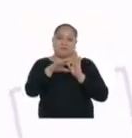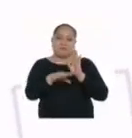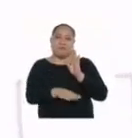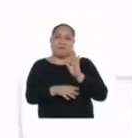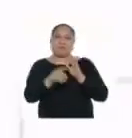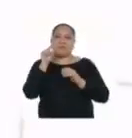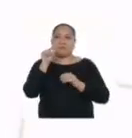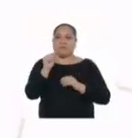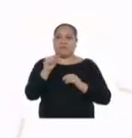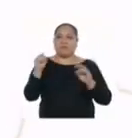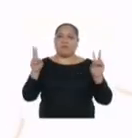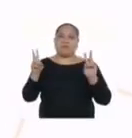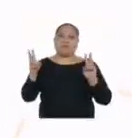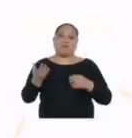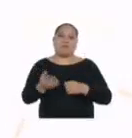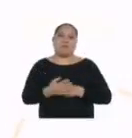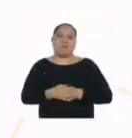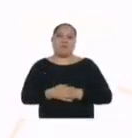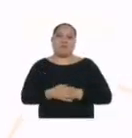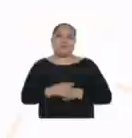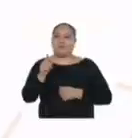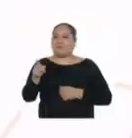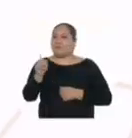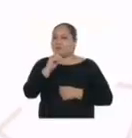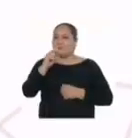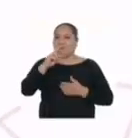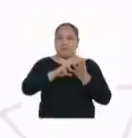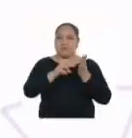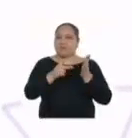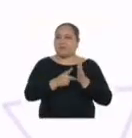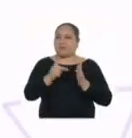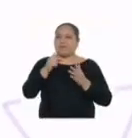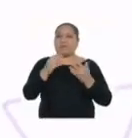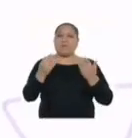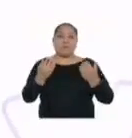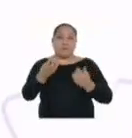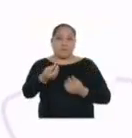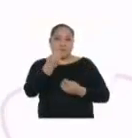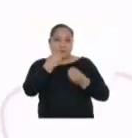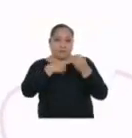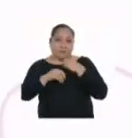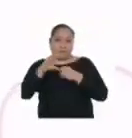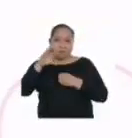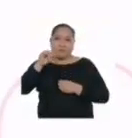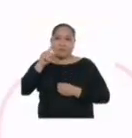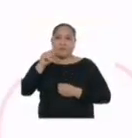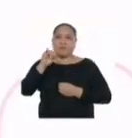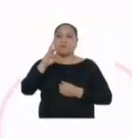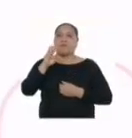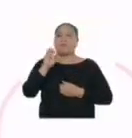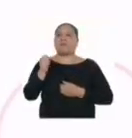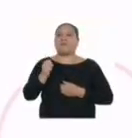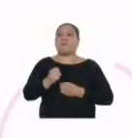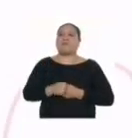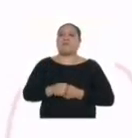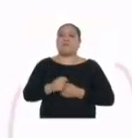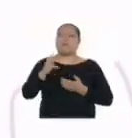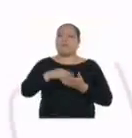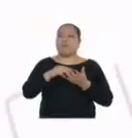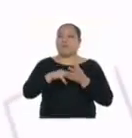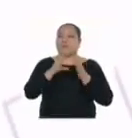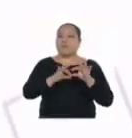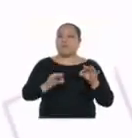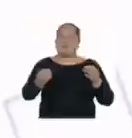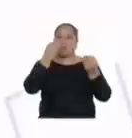menor proporción que las verduras. Esto no quiere decir que no consuma cítricos. Pues es más probable que